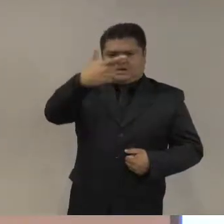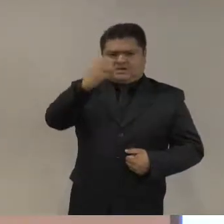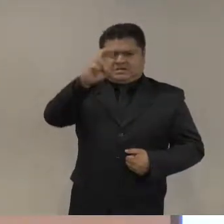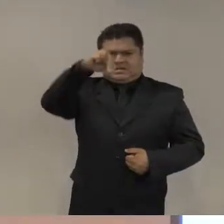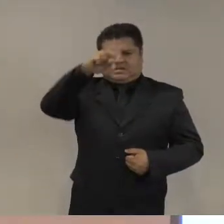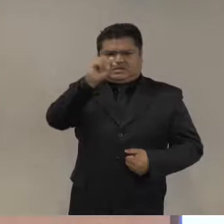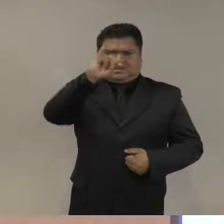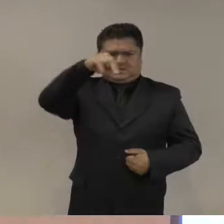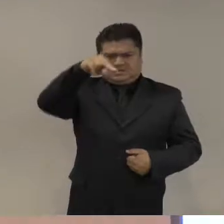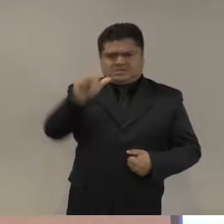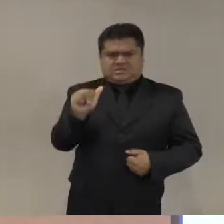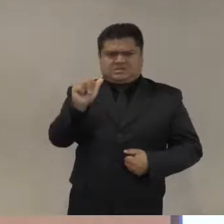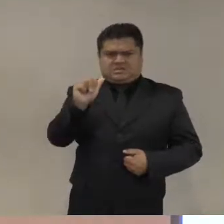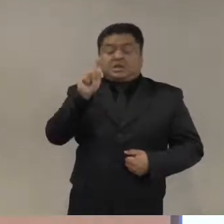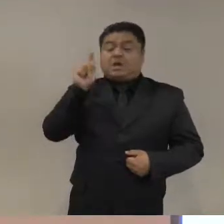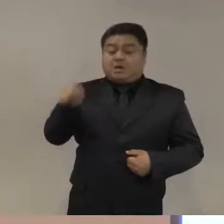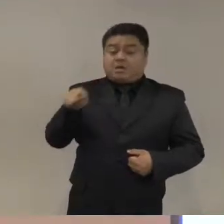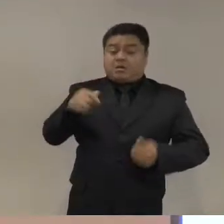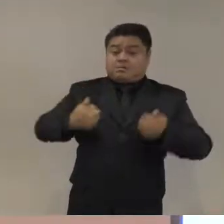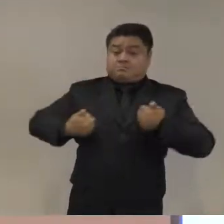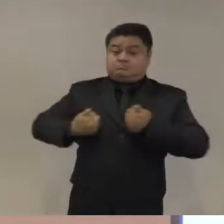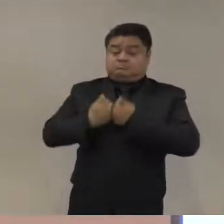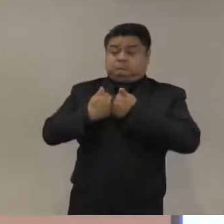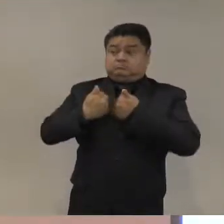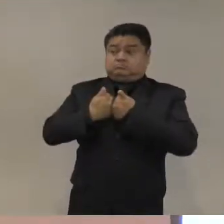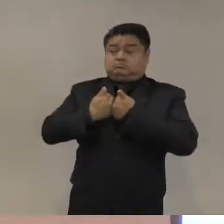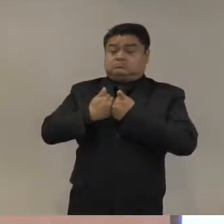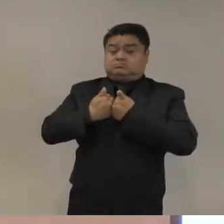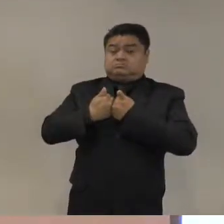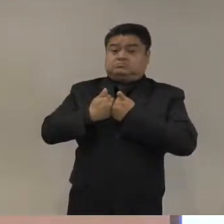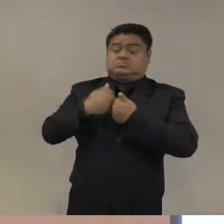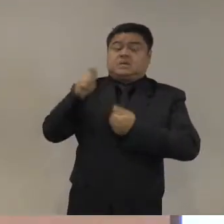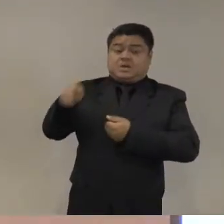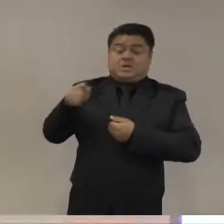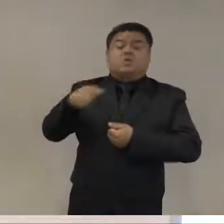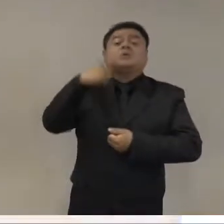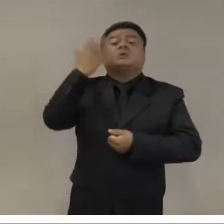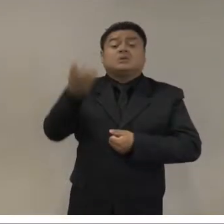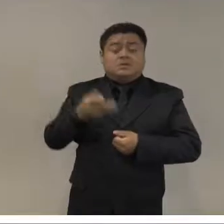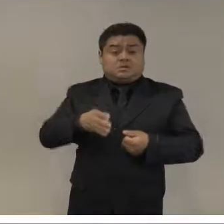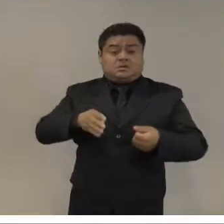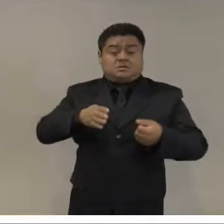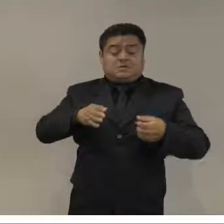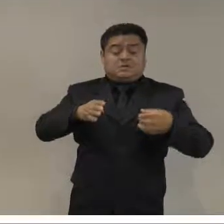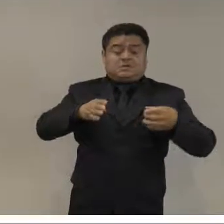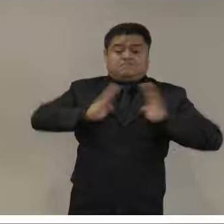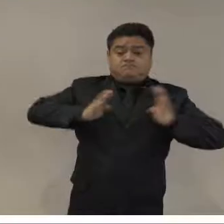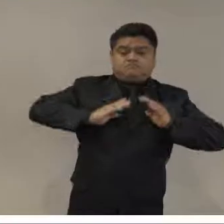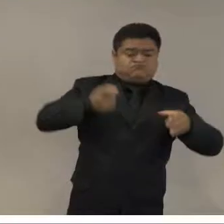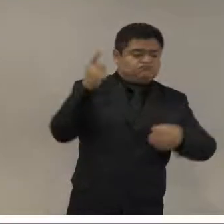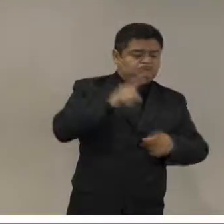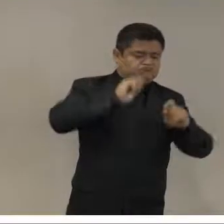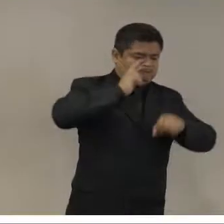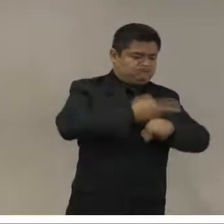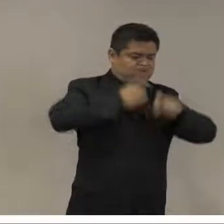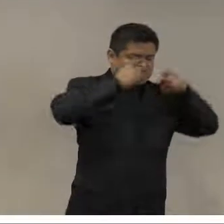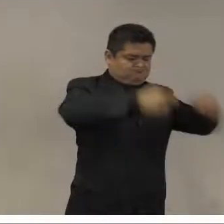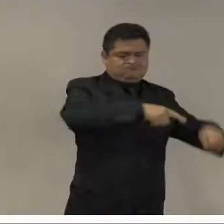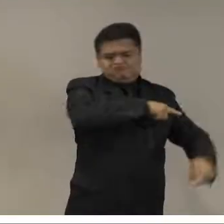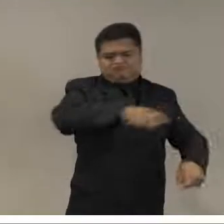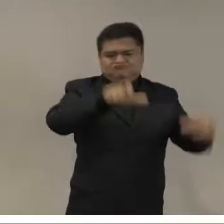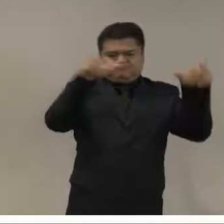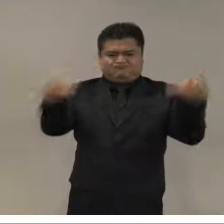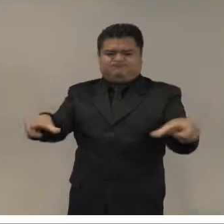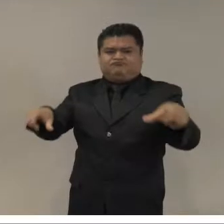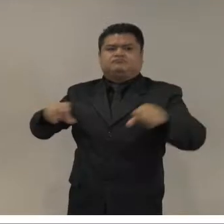dictadura tenía una alergia fuerte en contra de meter a los militares en misiones civiles. Pero esto se está erosionando en el